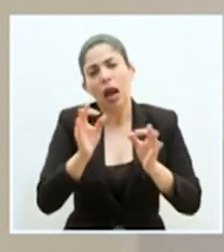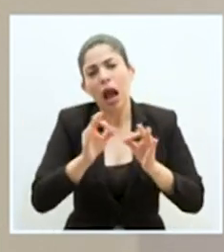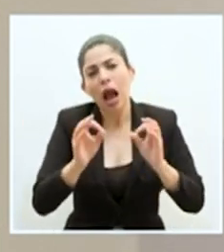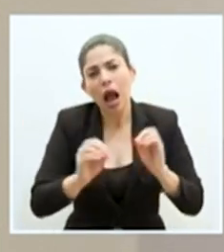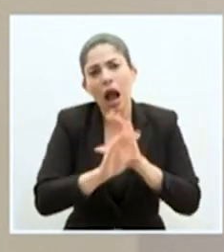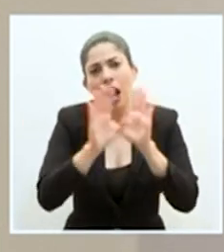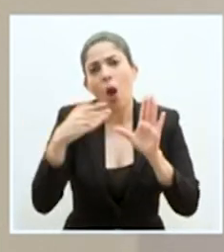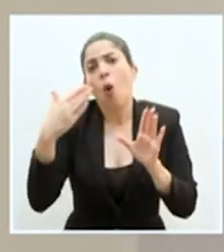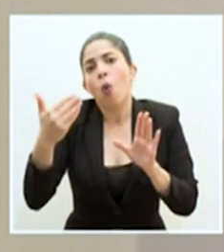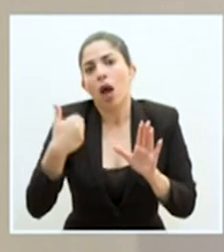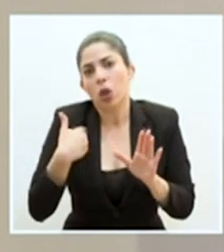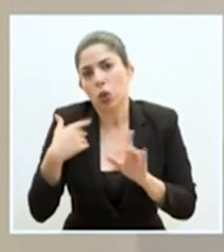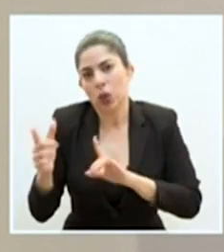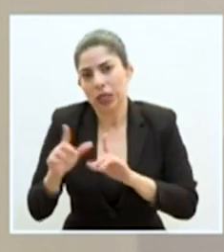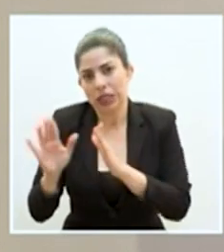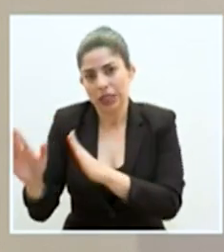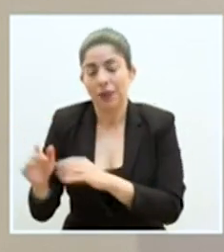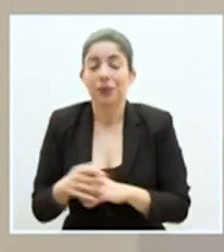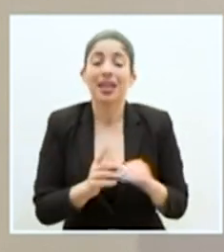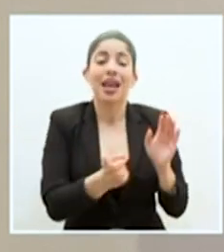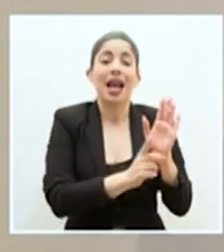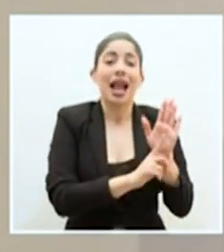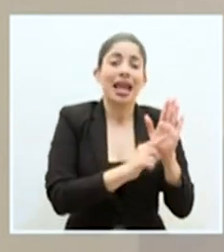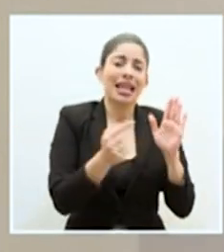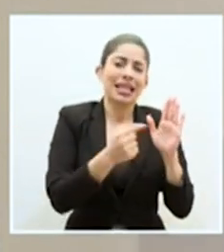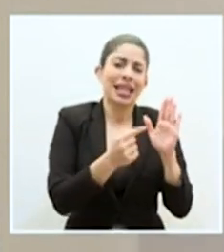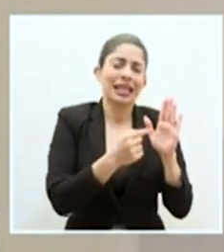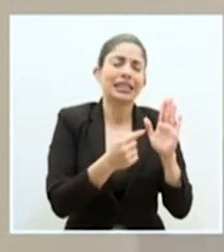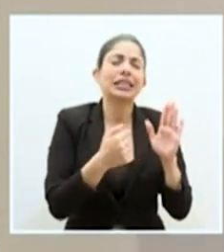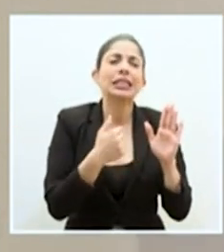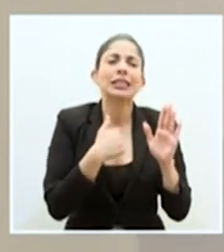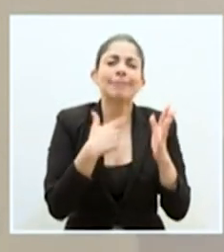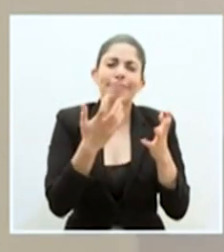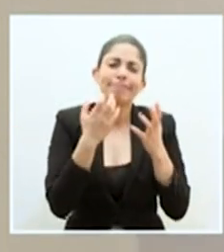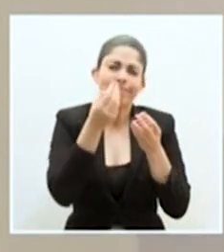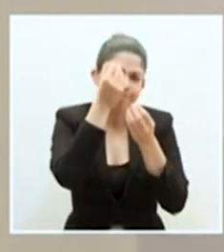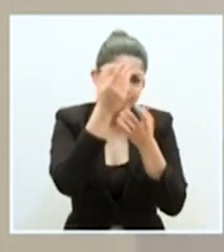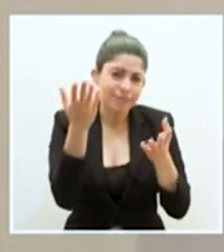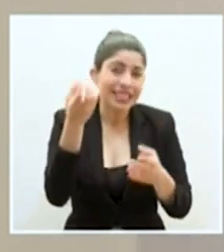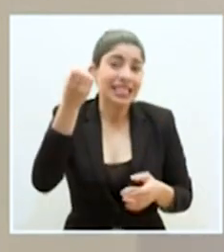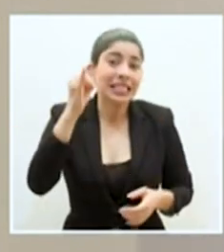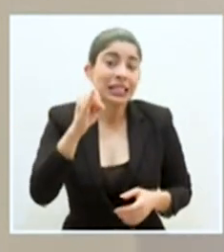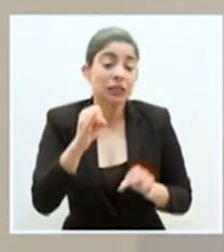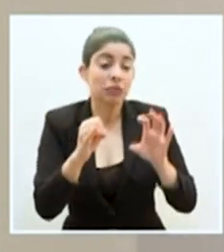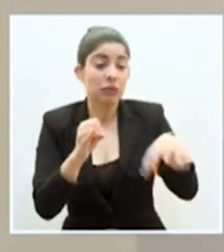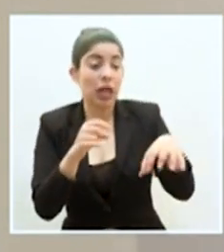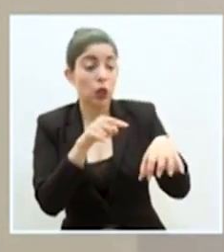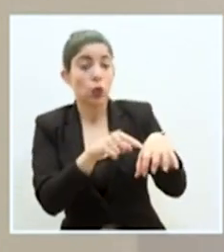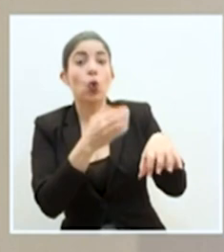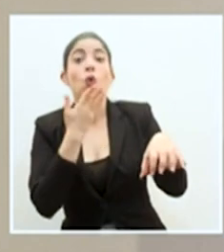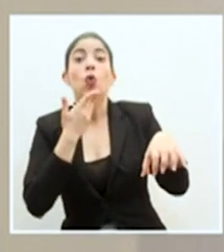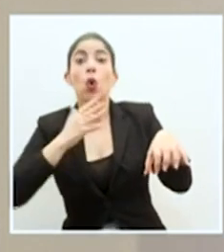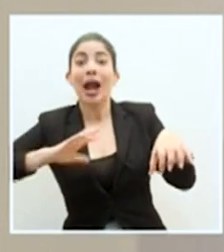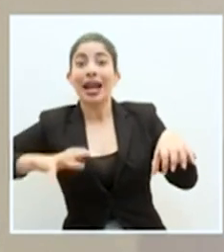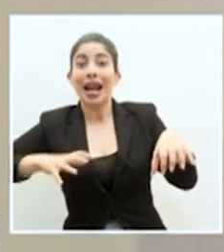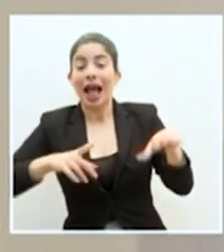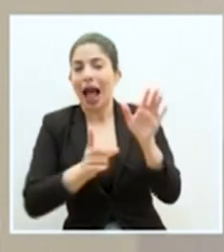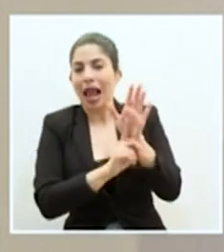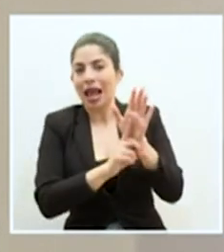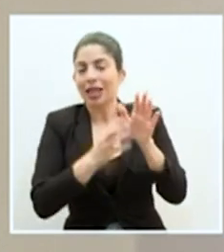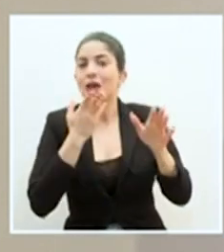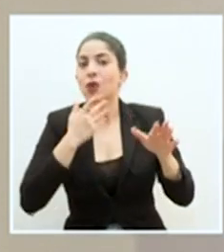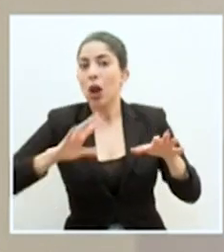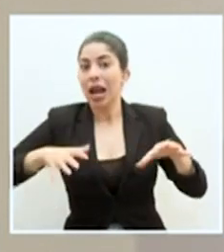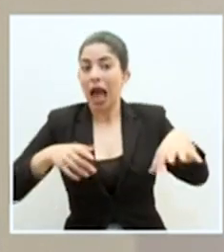se tenga. Y en esto de las alertas, yo sí quiero indicar algo. O sea, si tenemos un cantón que tiene una alerta naranja,